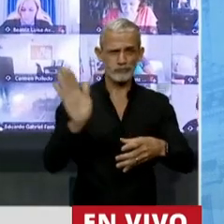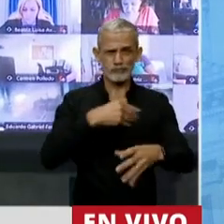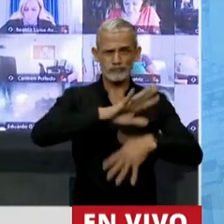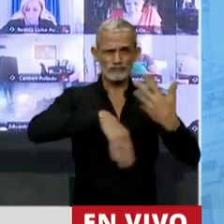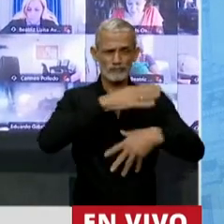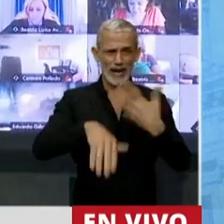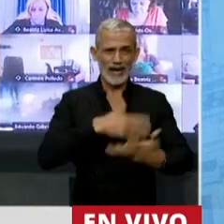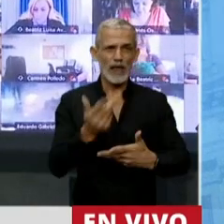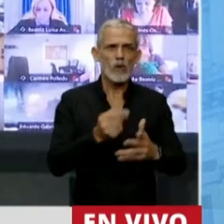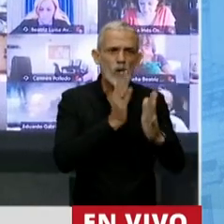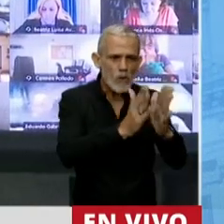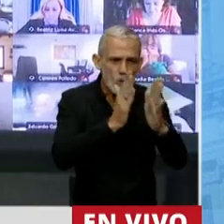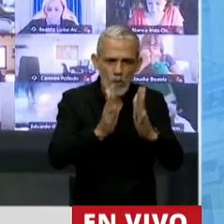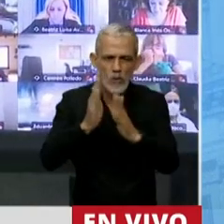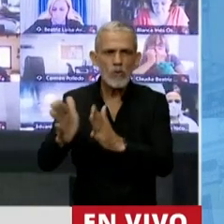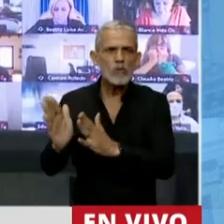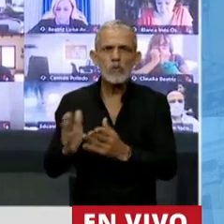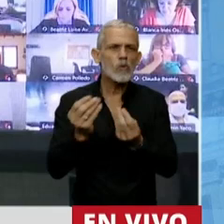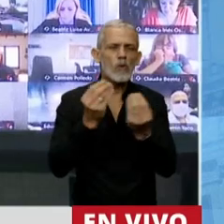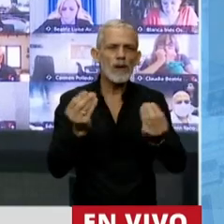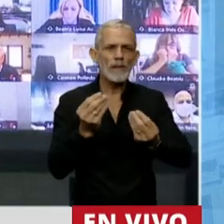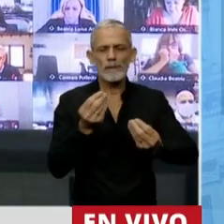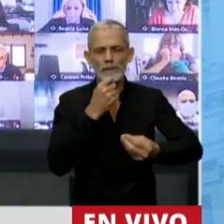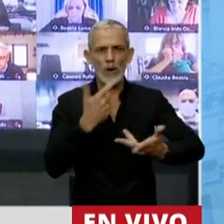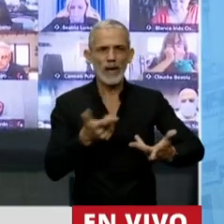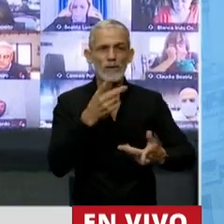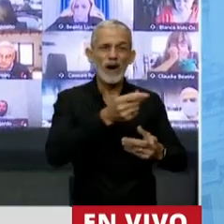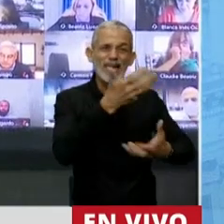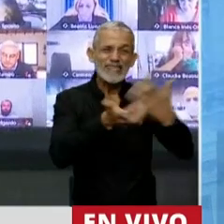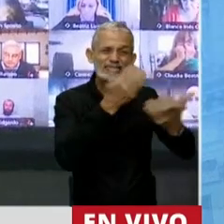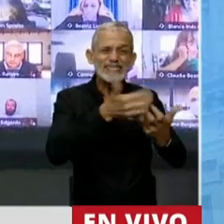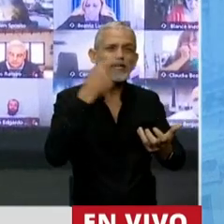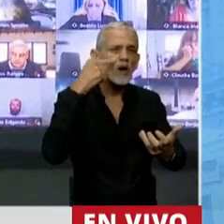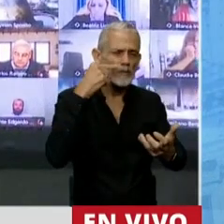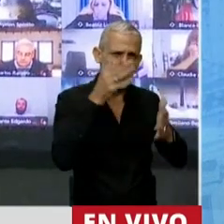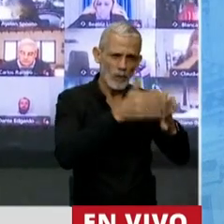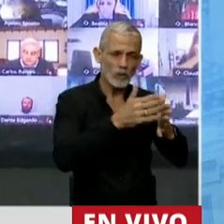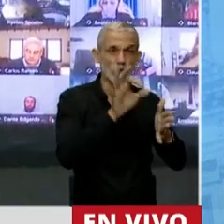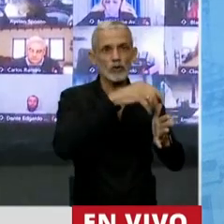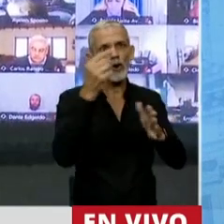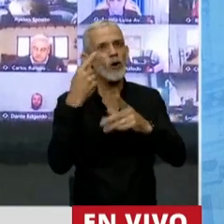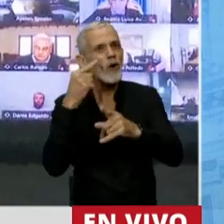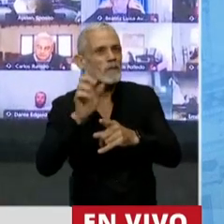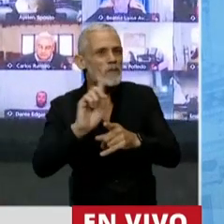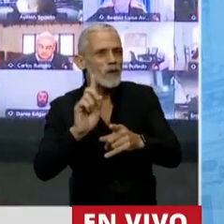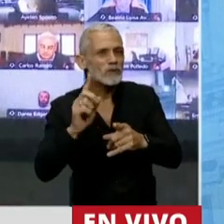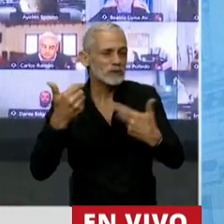No hay una discriminación de lo que es un incendio intencional con no intencional,